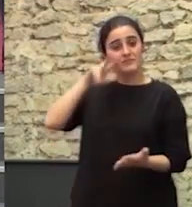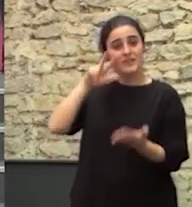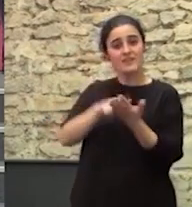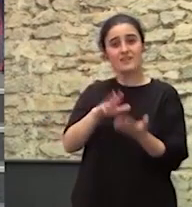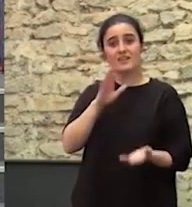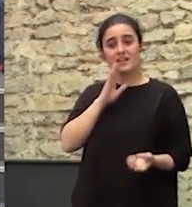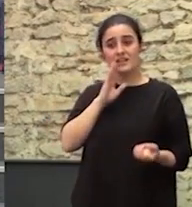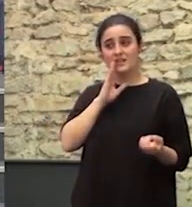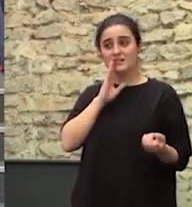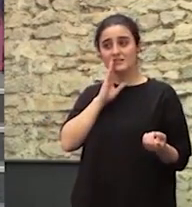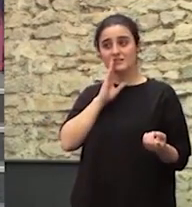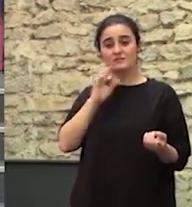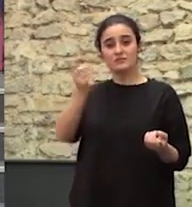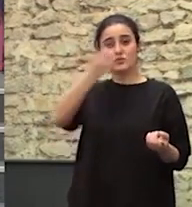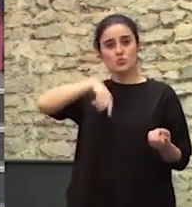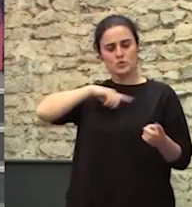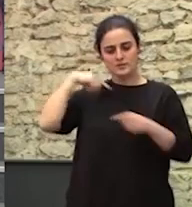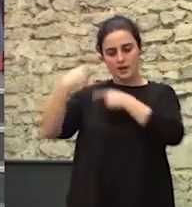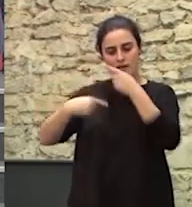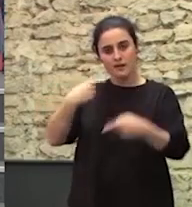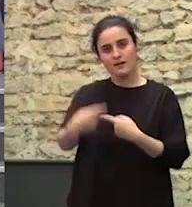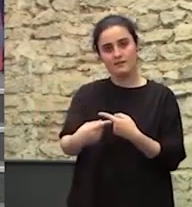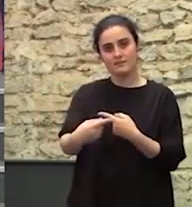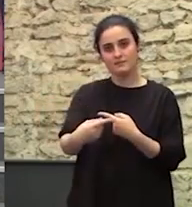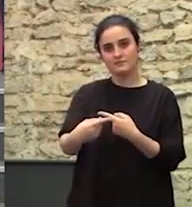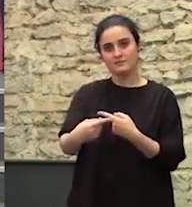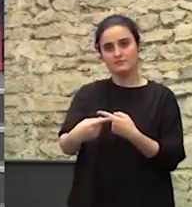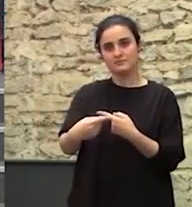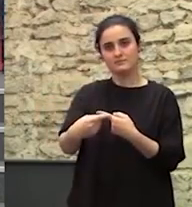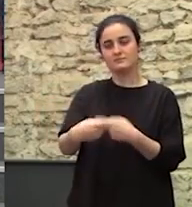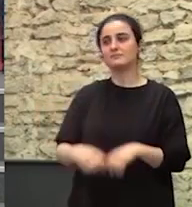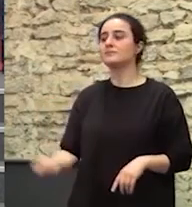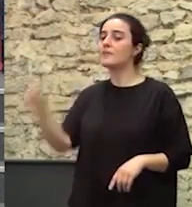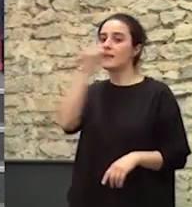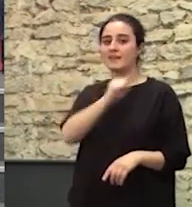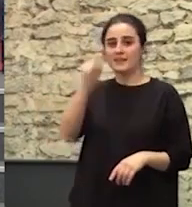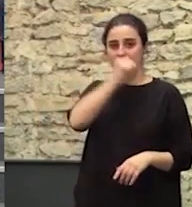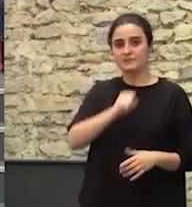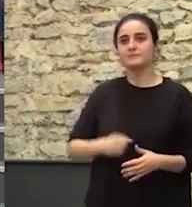A nuestra herencia Los niños